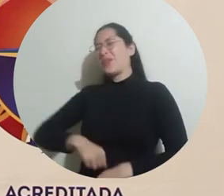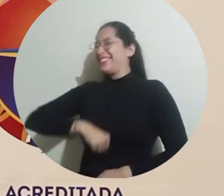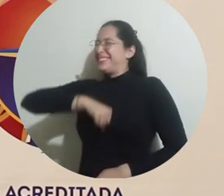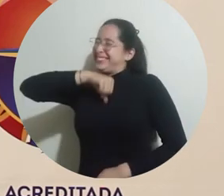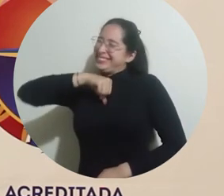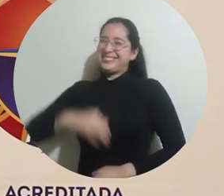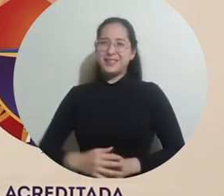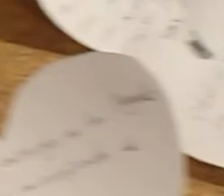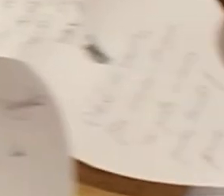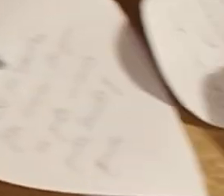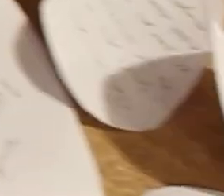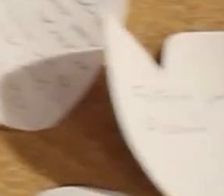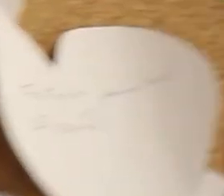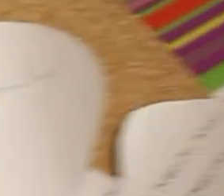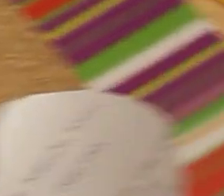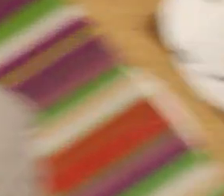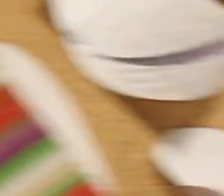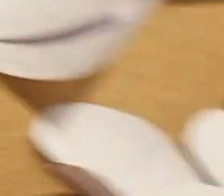nuestros estudiantes universitarios.